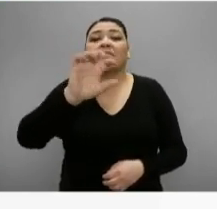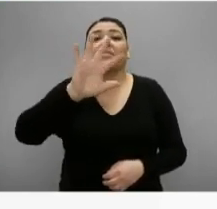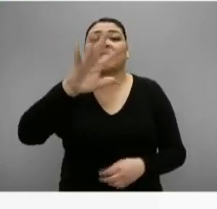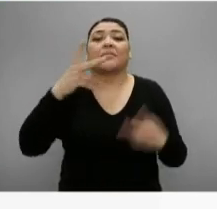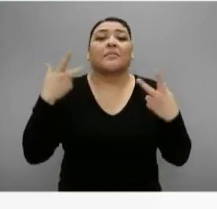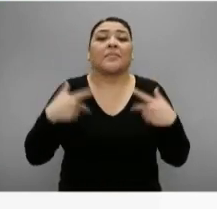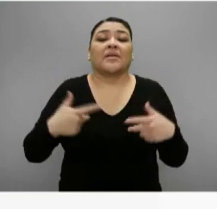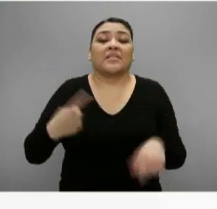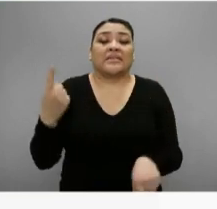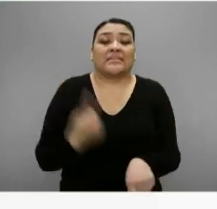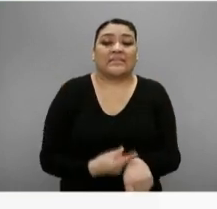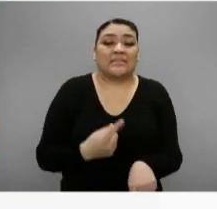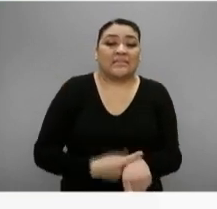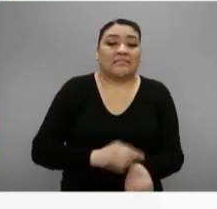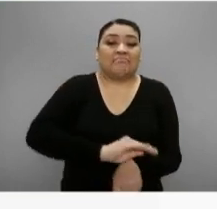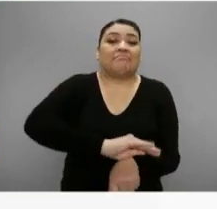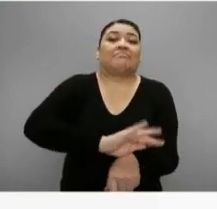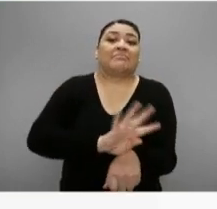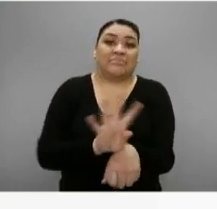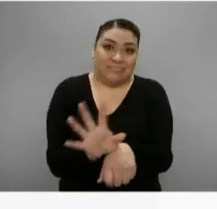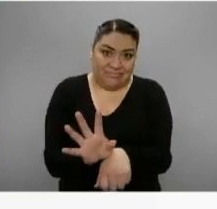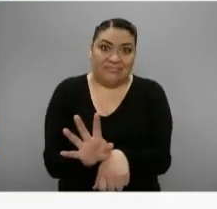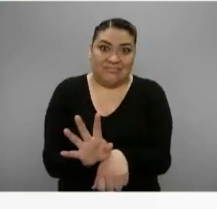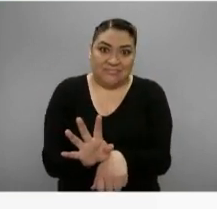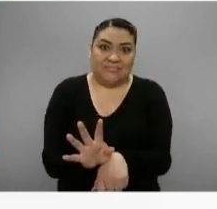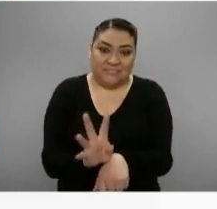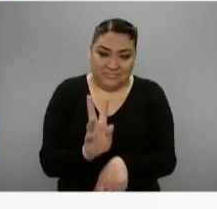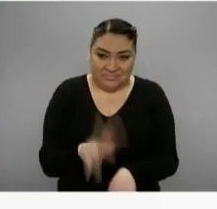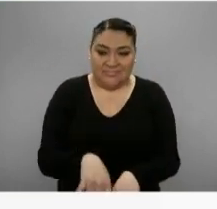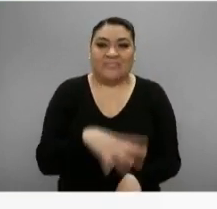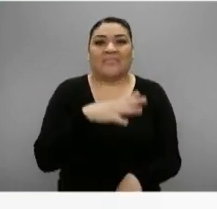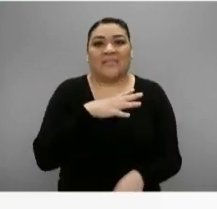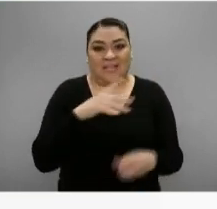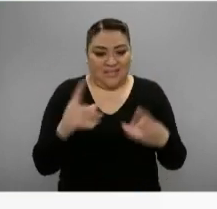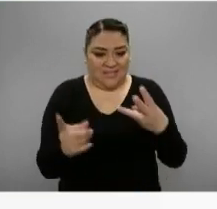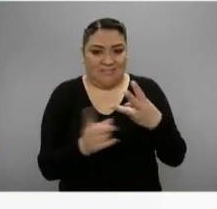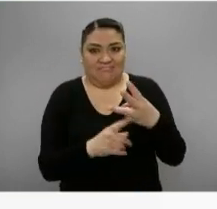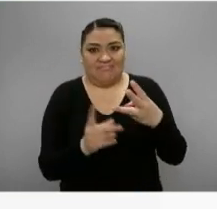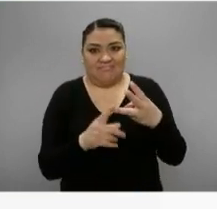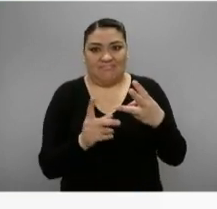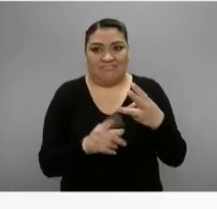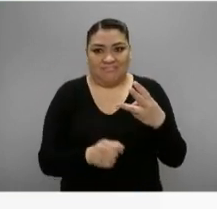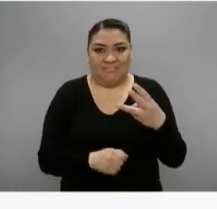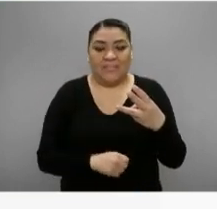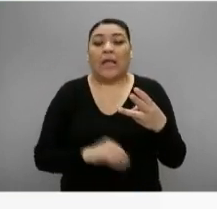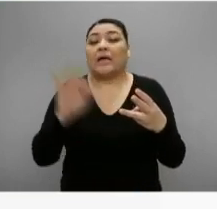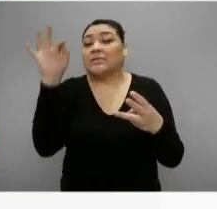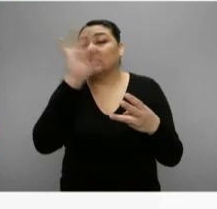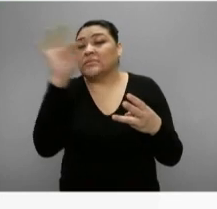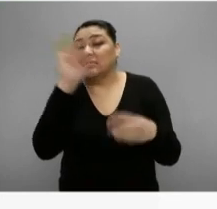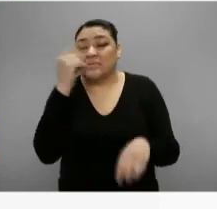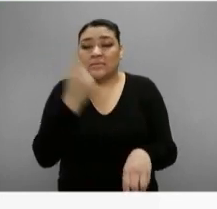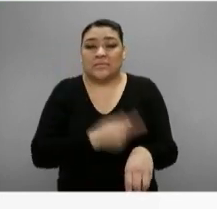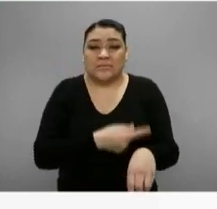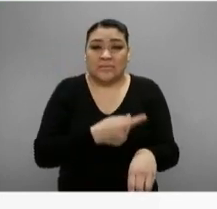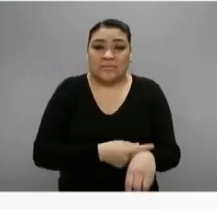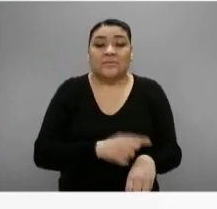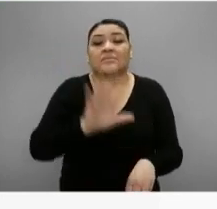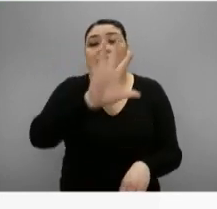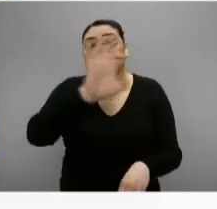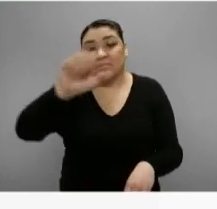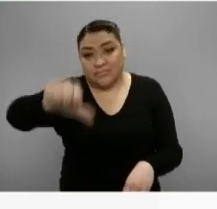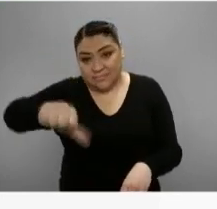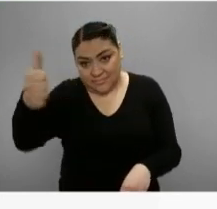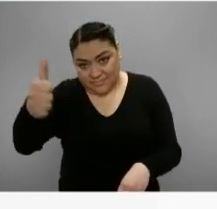casos confirmados de COVID. Ajá. Aparece con casos sospechosos, otros 511